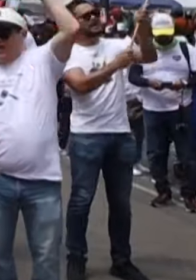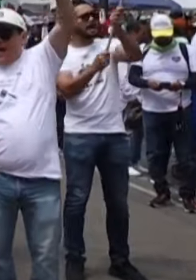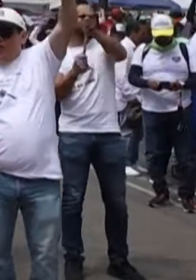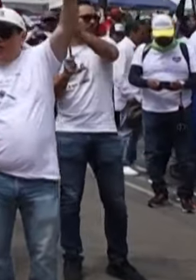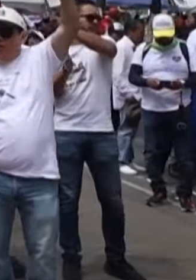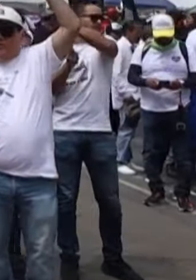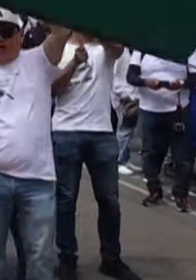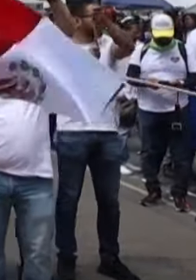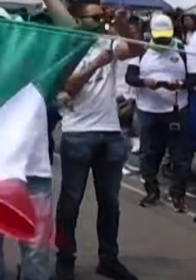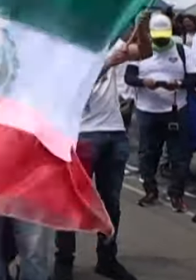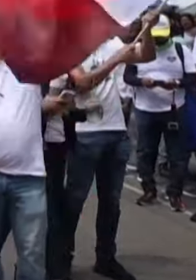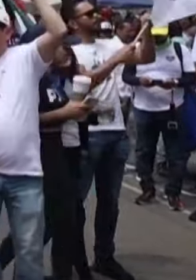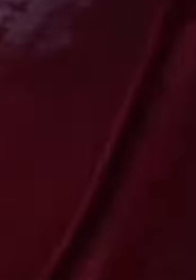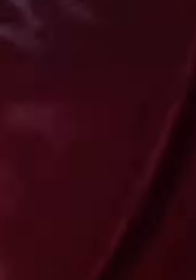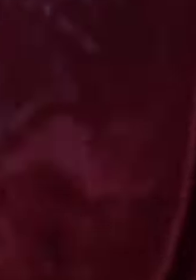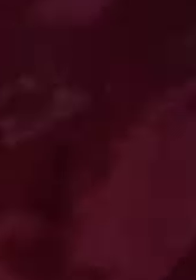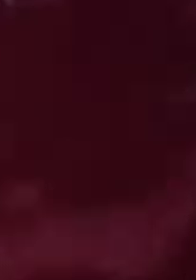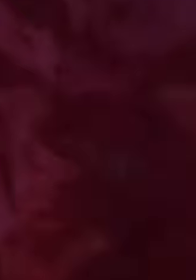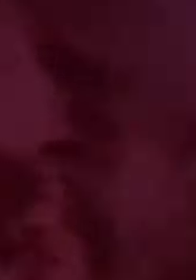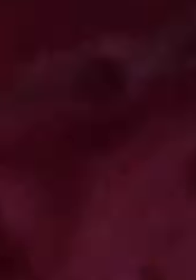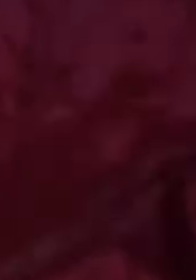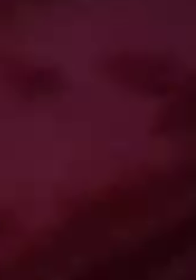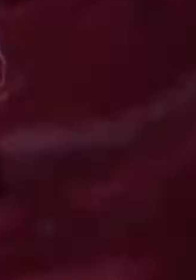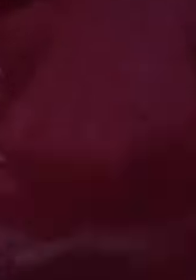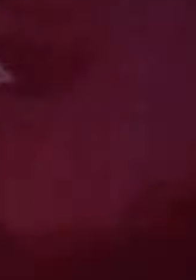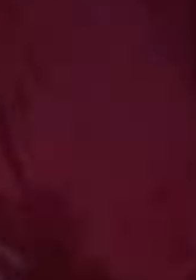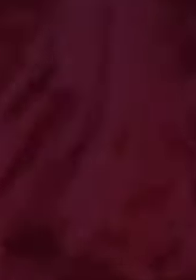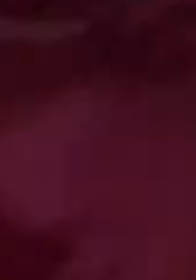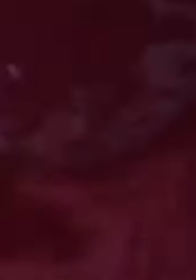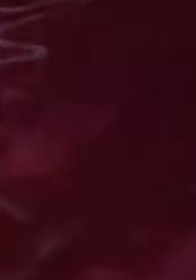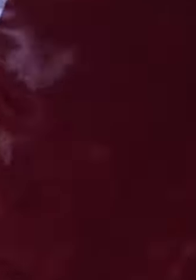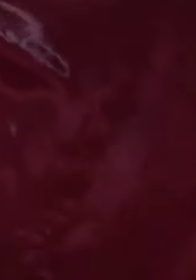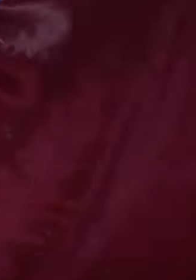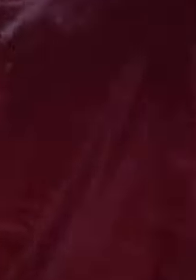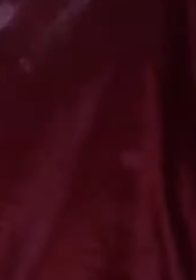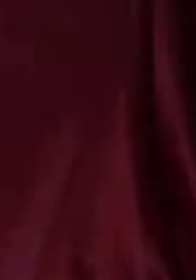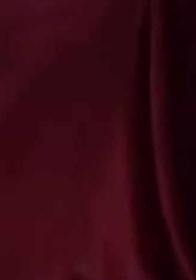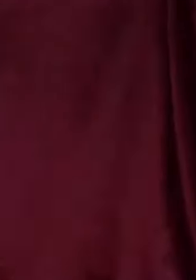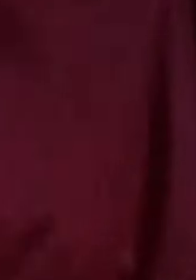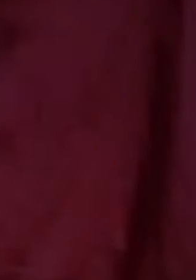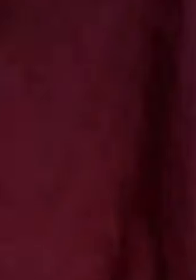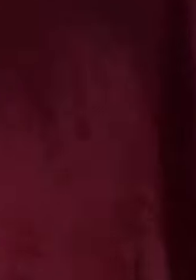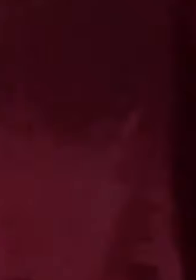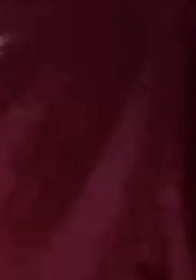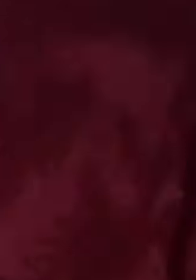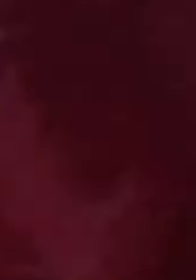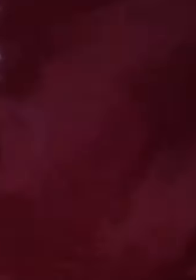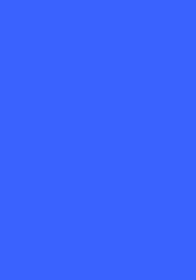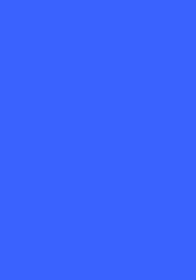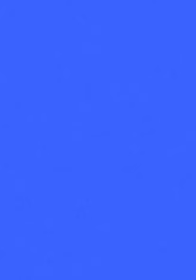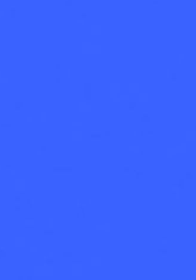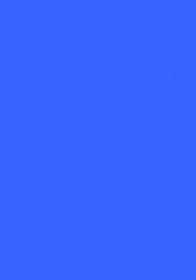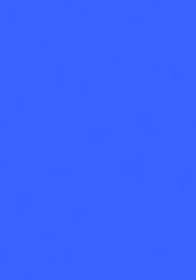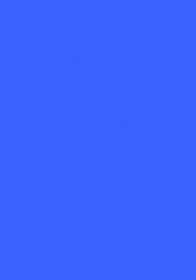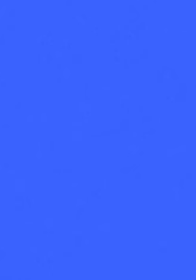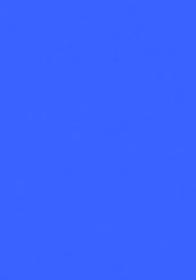criticada por expertos de Naciones Unidas y organizaciones como Human Rights Watch. La ley ha sido criticada Naciones Unidas y